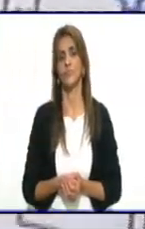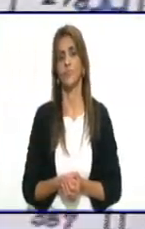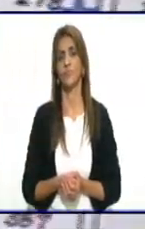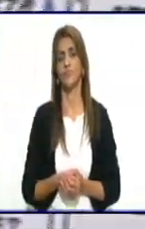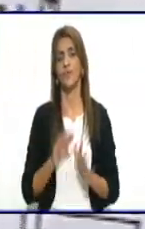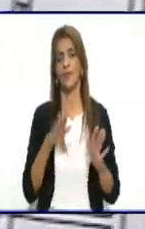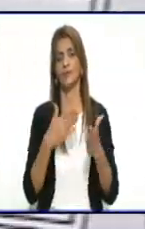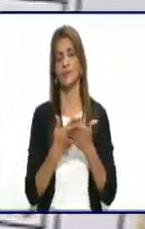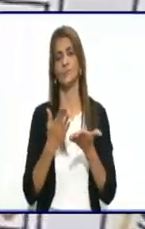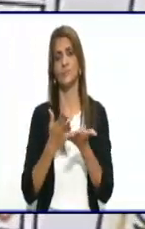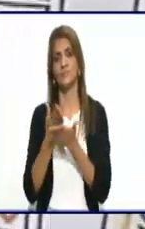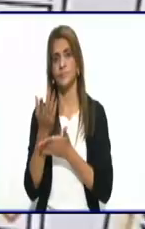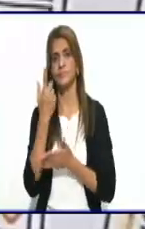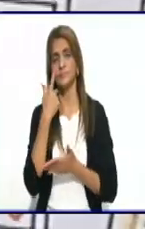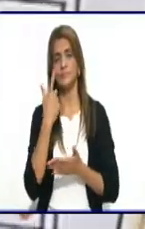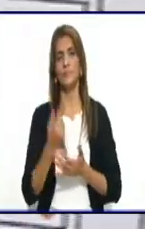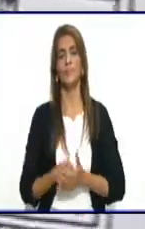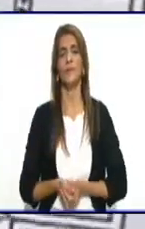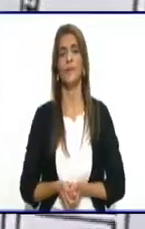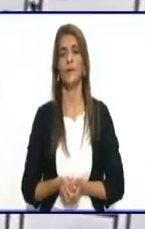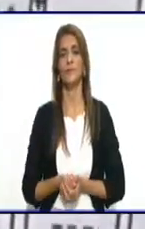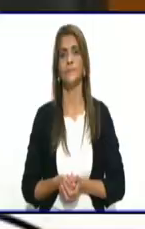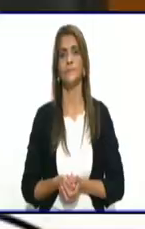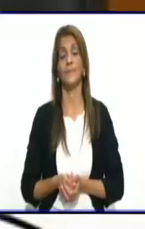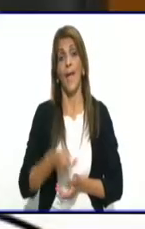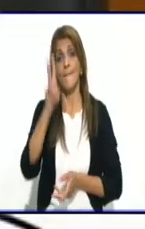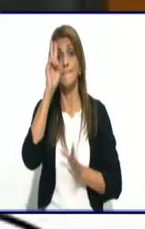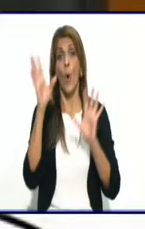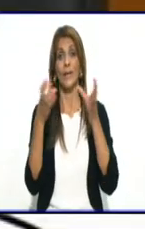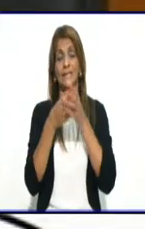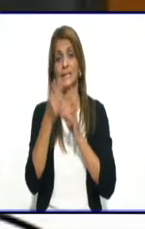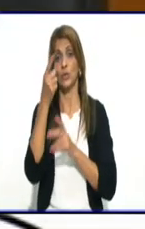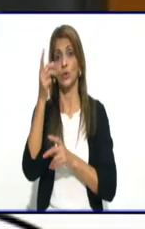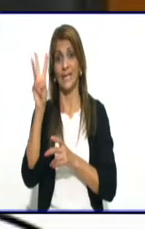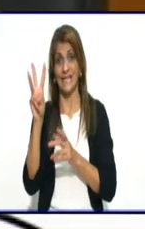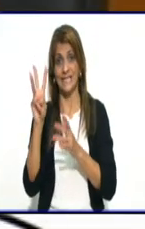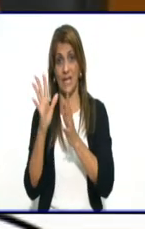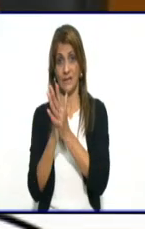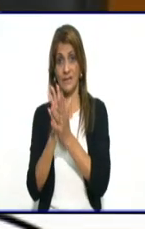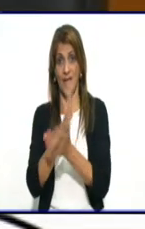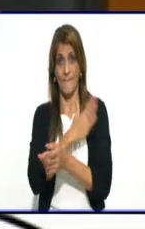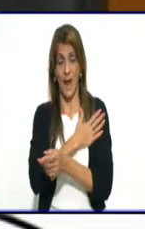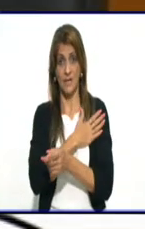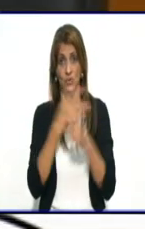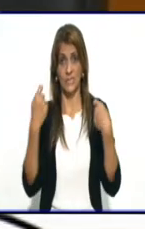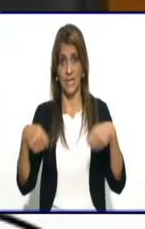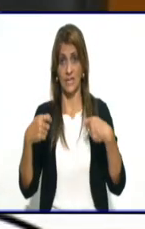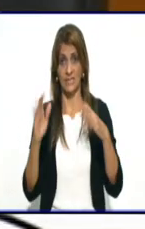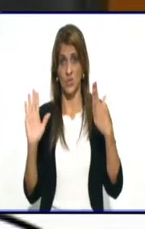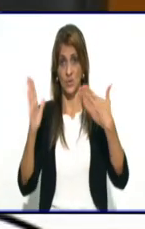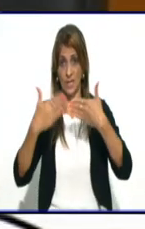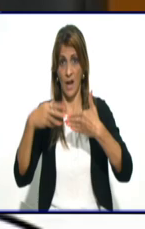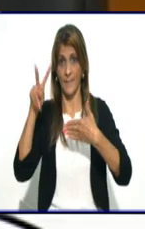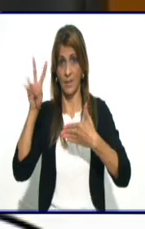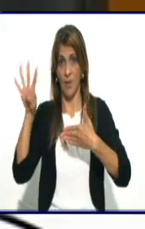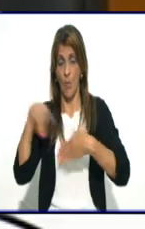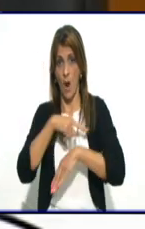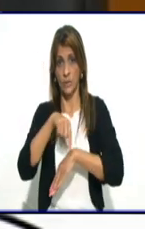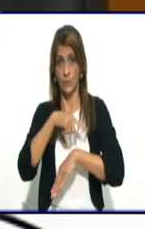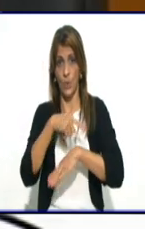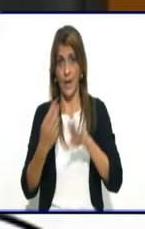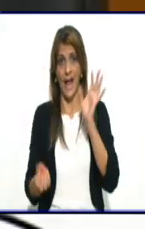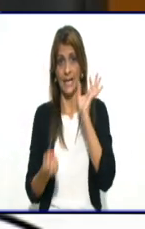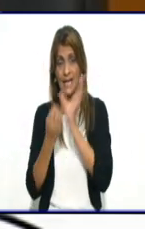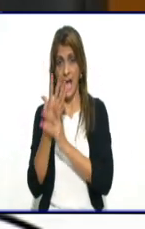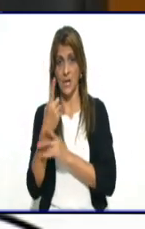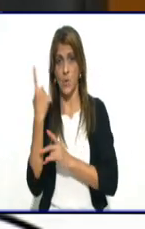Ya, seguimos entonces, Isabel. En el policlínico 13 de marzo se decidió crear una zona